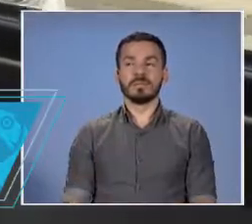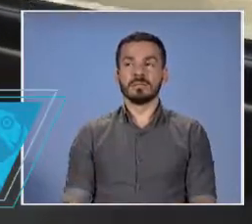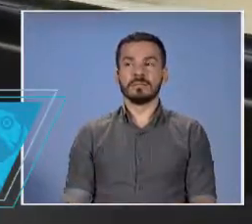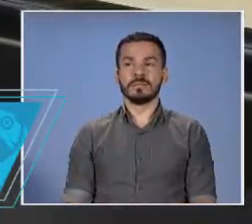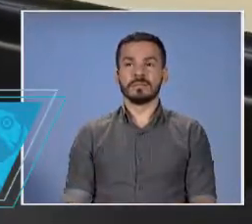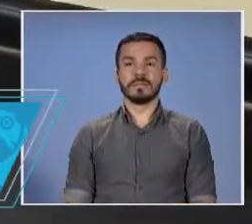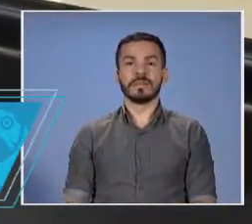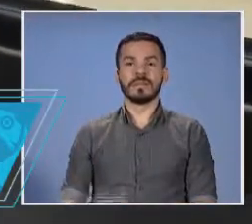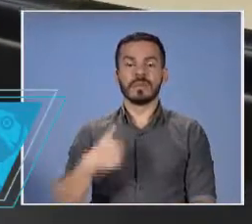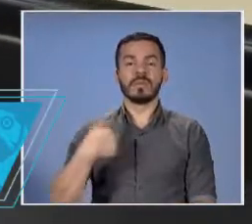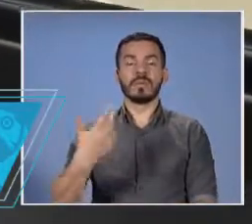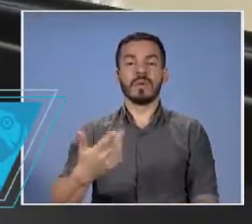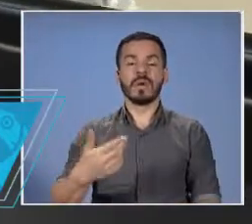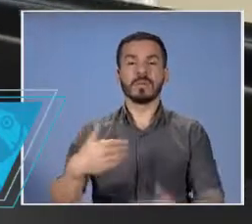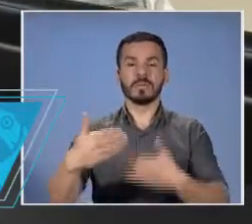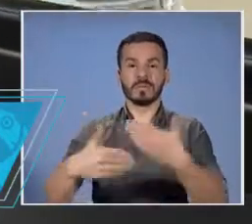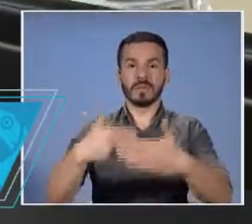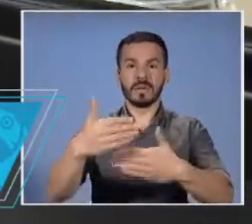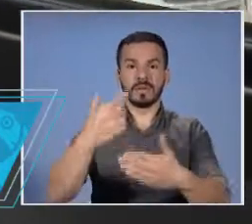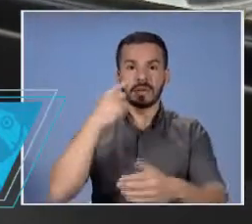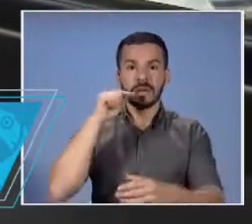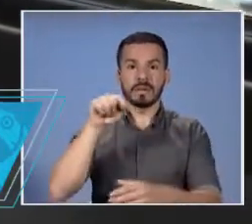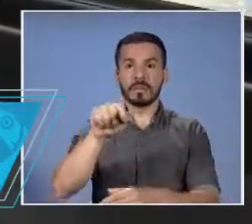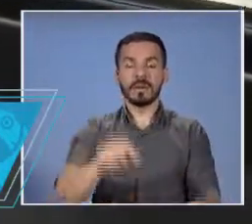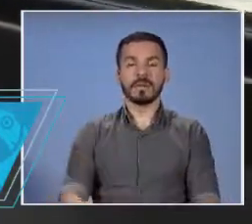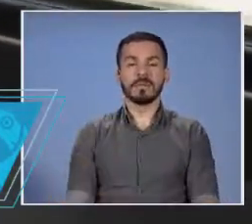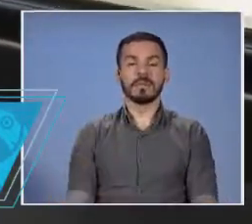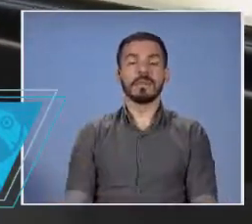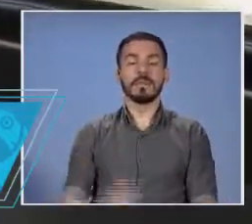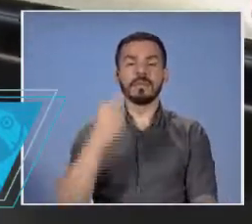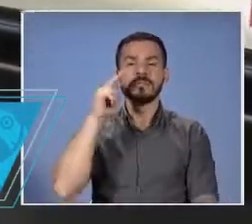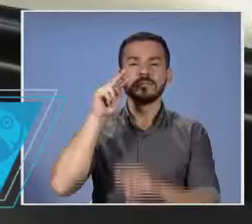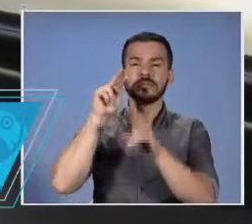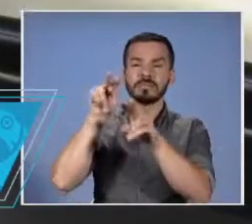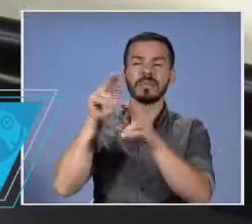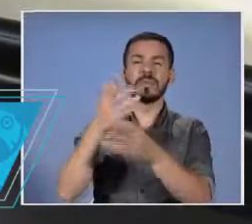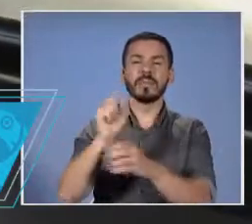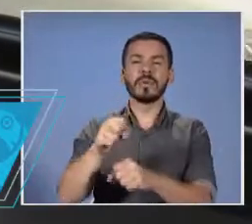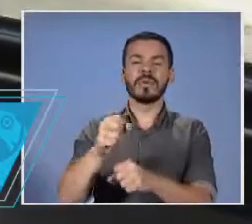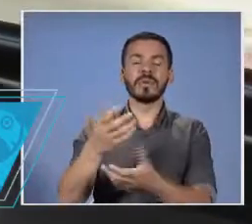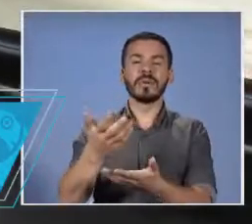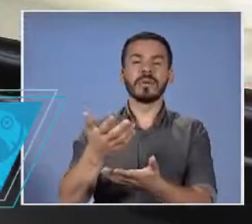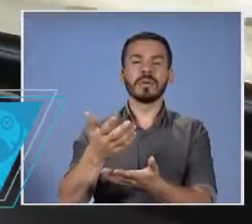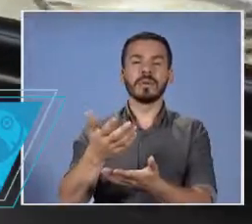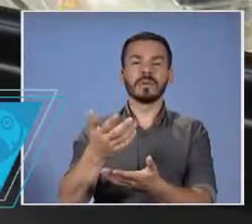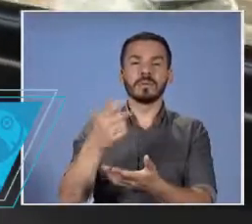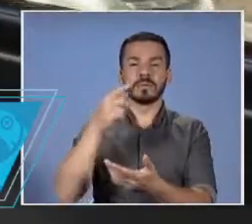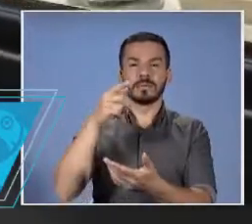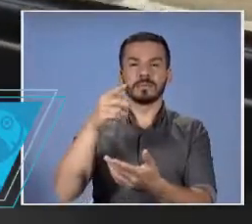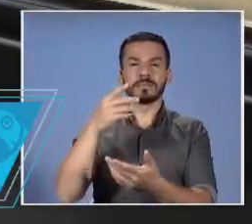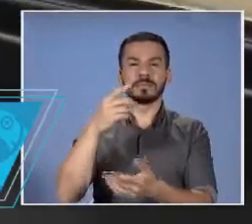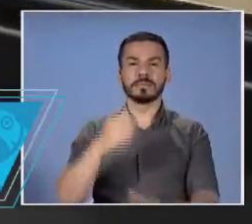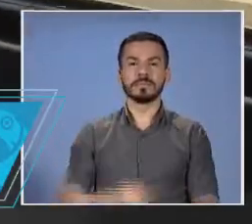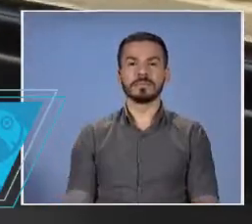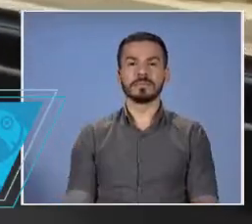Vamos a caminar un poco más para acá para observar precisamente la ciudad.